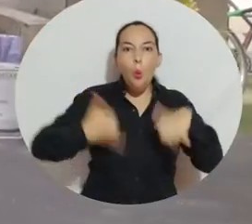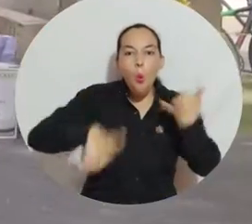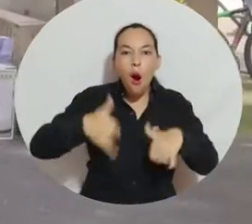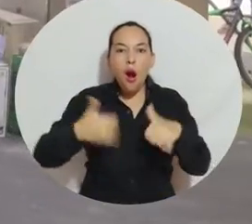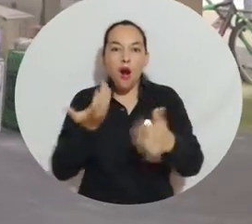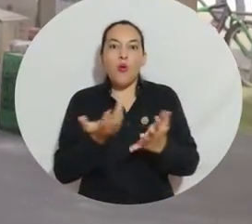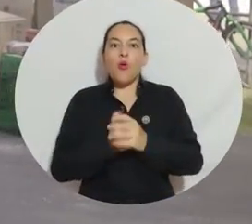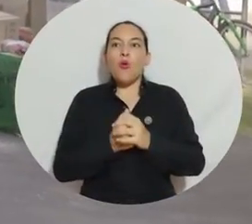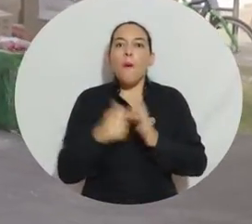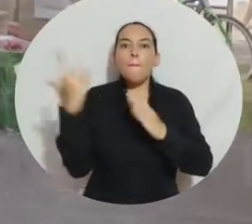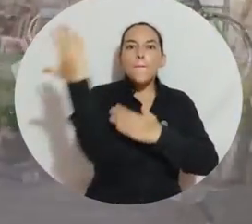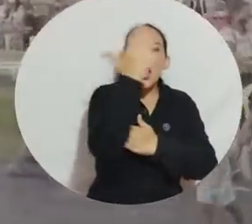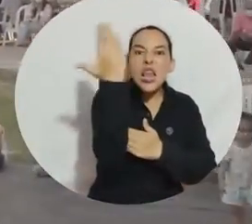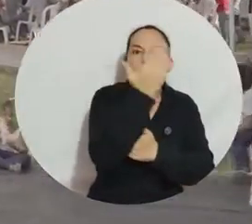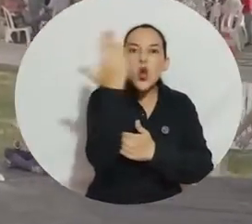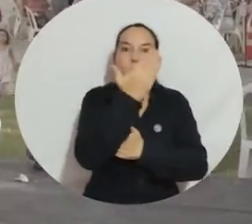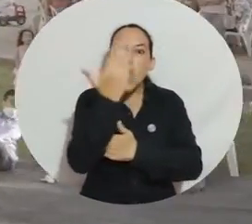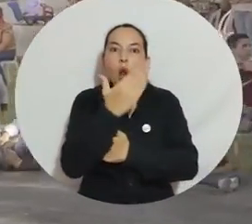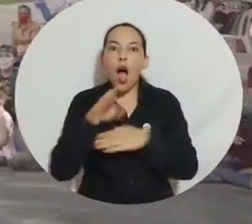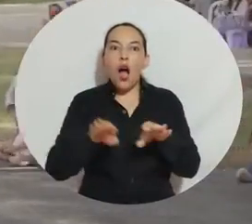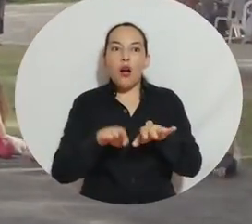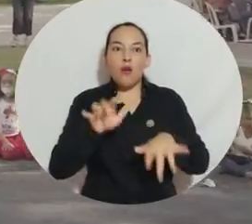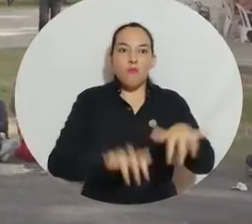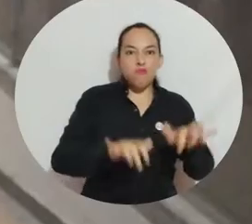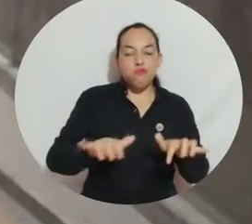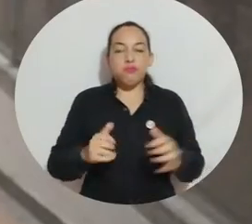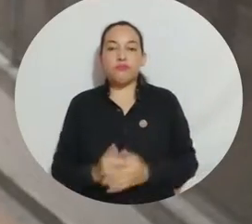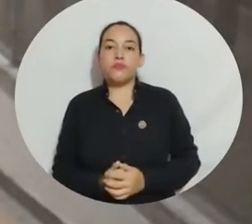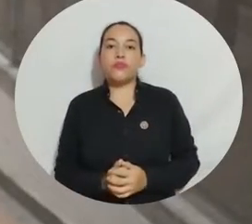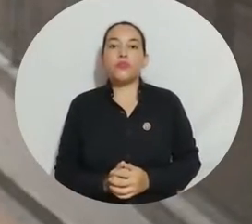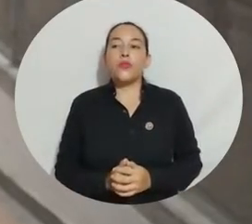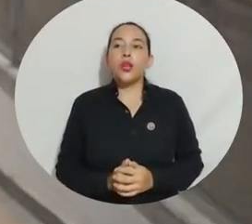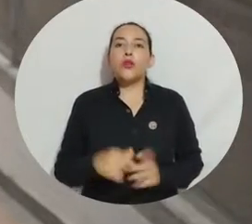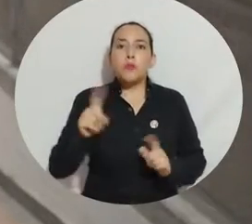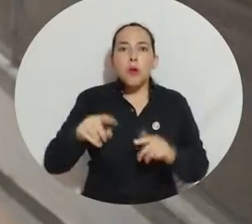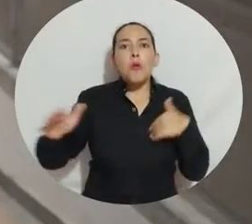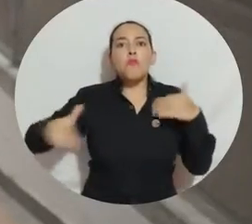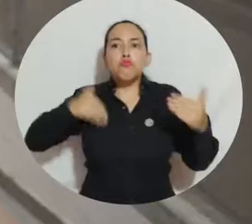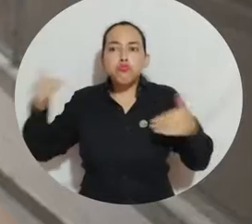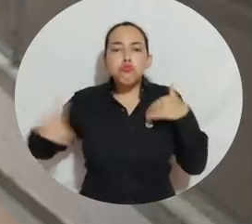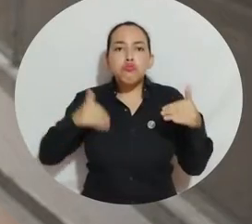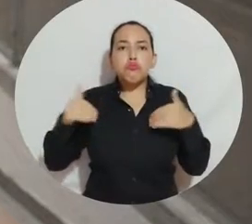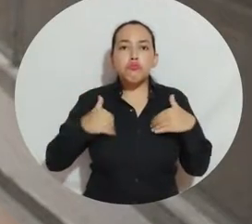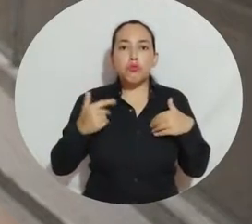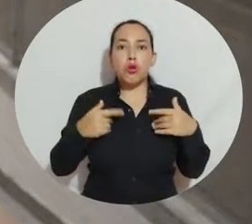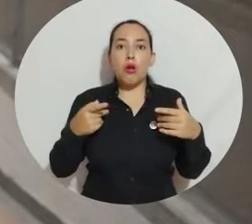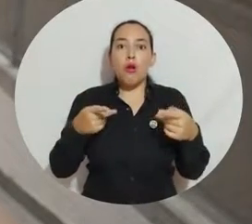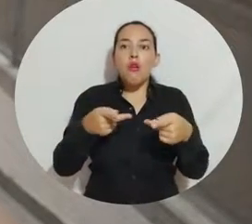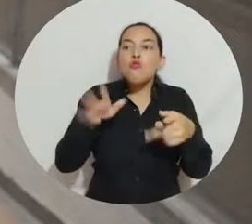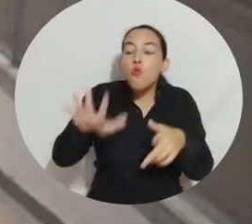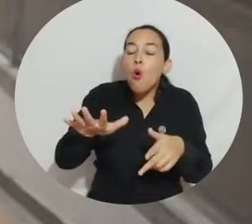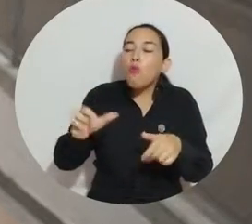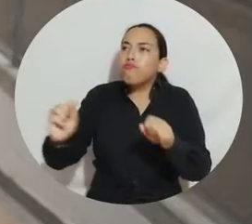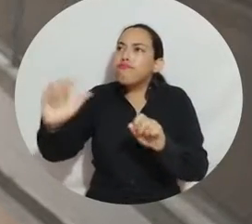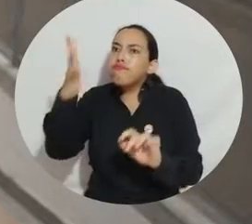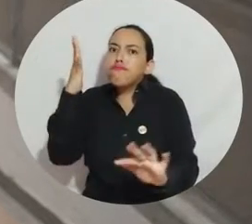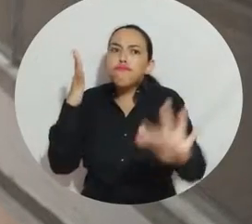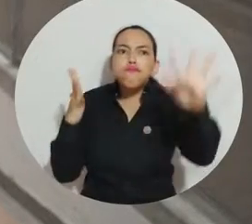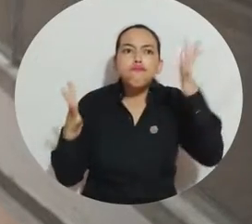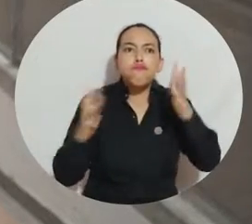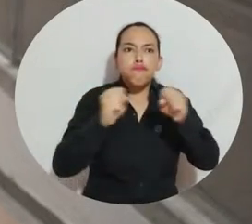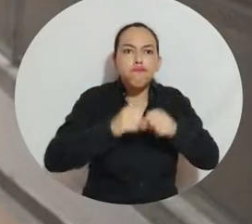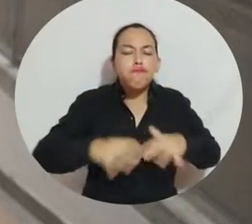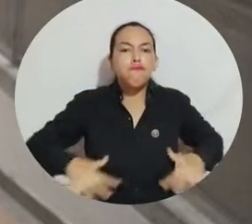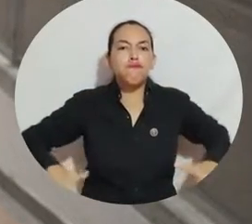paseo en gote, proyección de películas, entre otros. Puedan ingresar y disfrutar del Aula Viva del Bosque Seco Tropical en el cual hay mucha